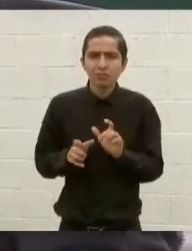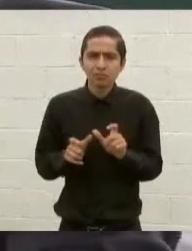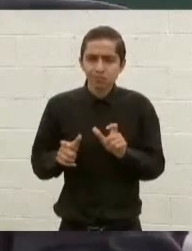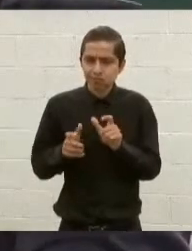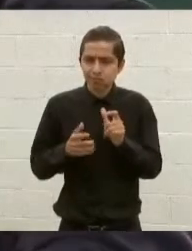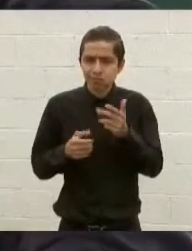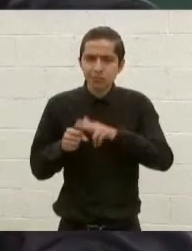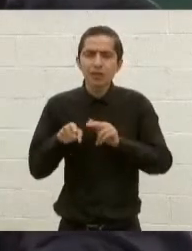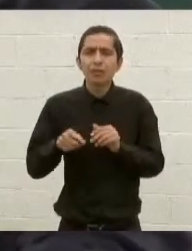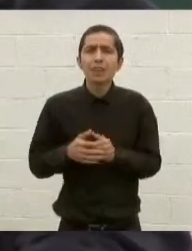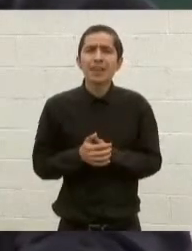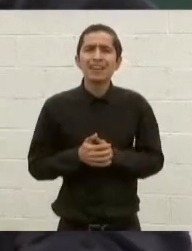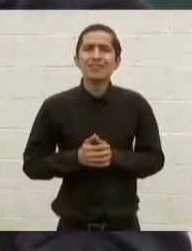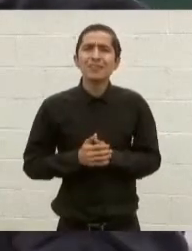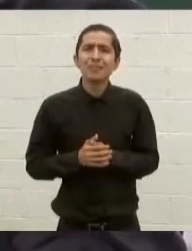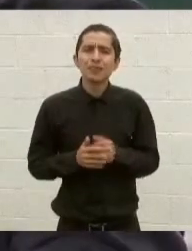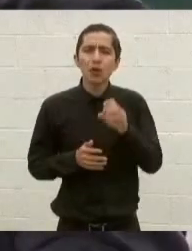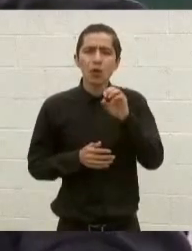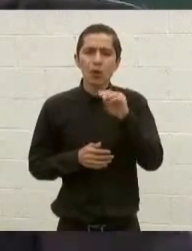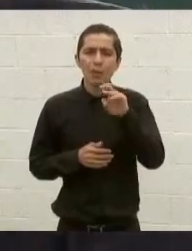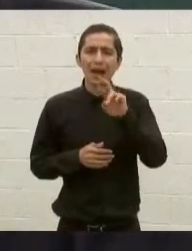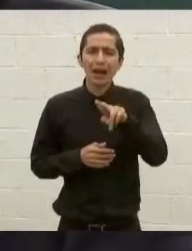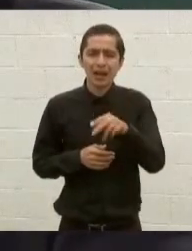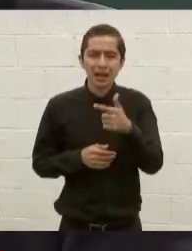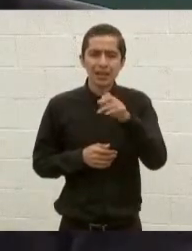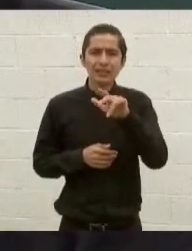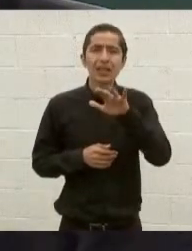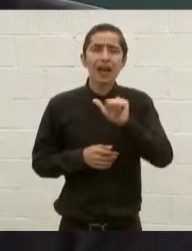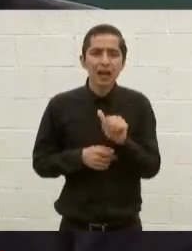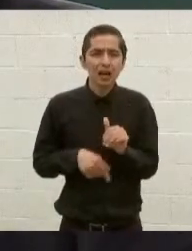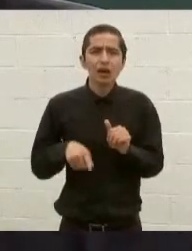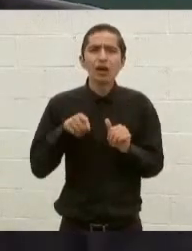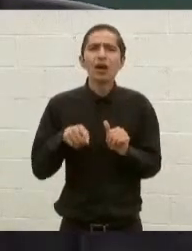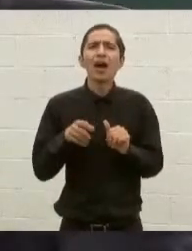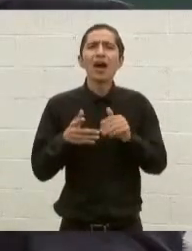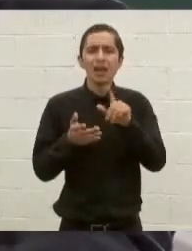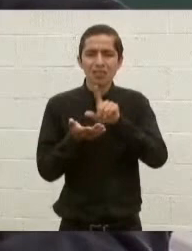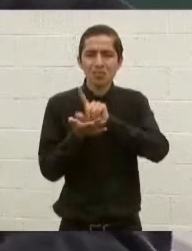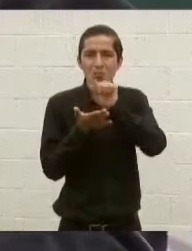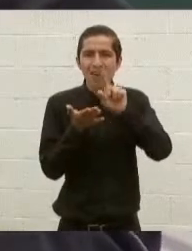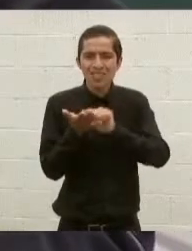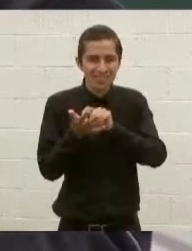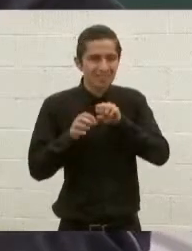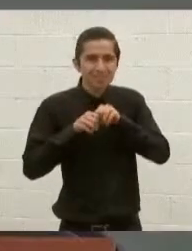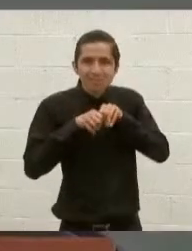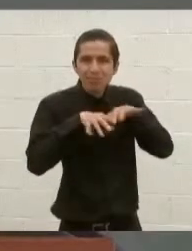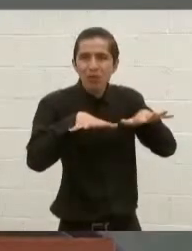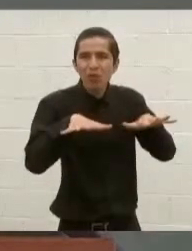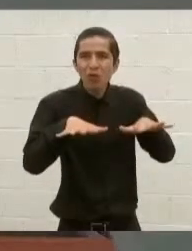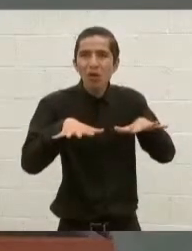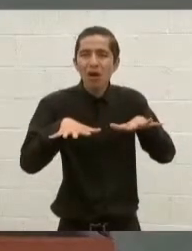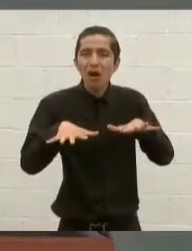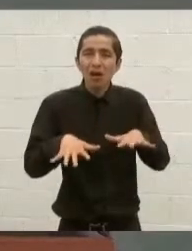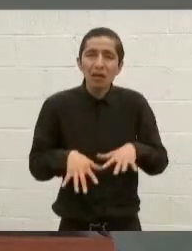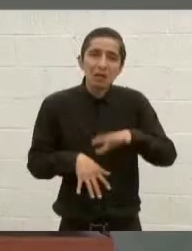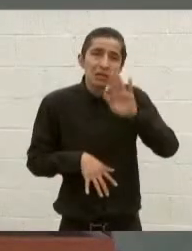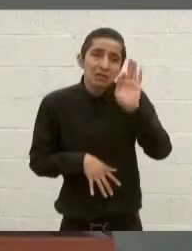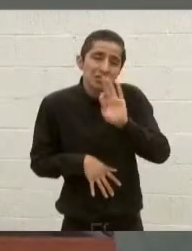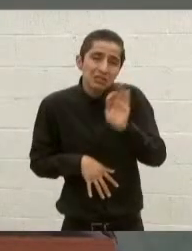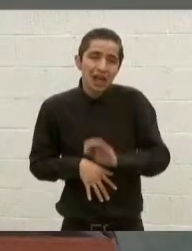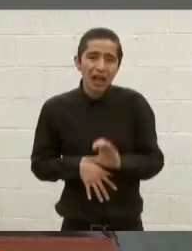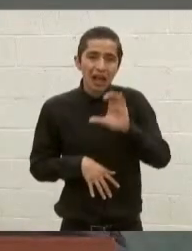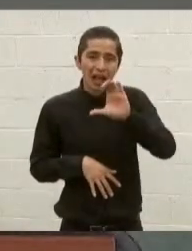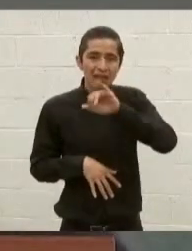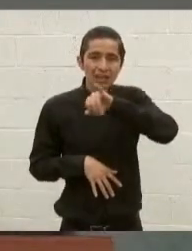García Harfush publicó un tuit mencionando al cártel Jalisco Nueva